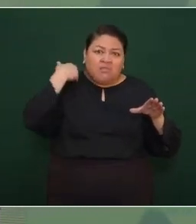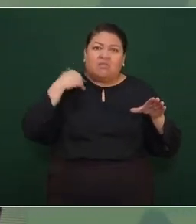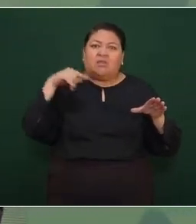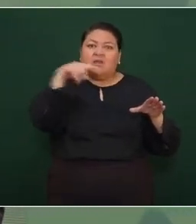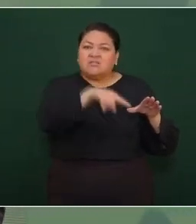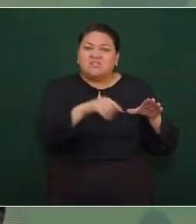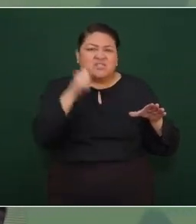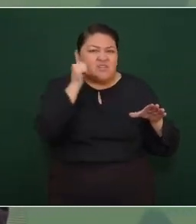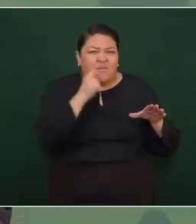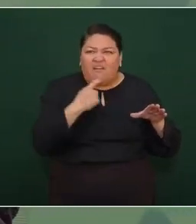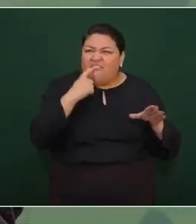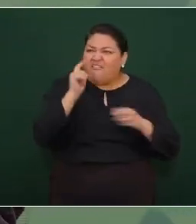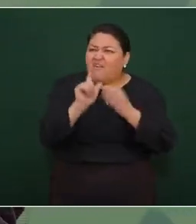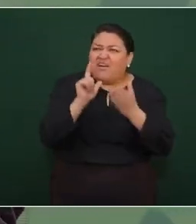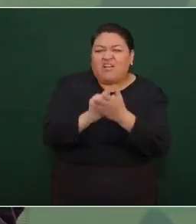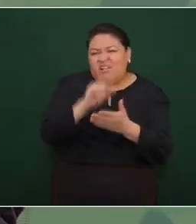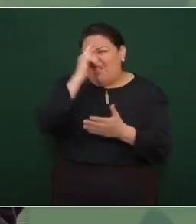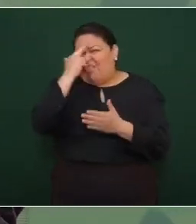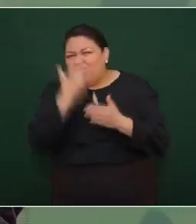tenaces violadores